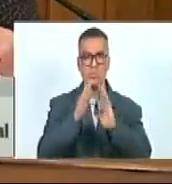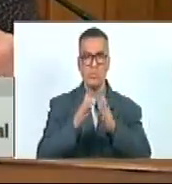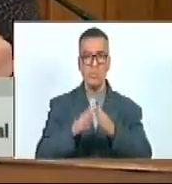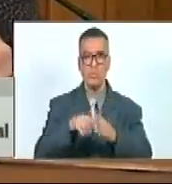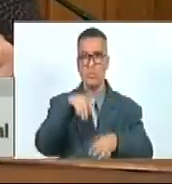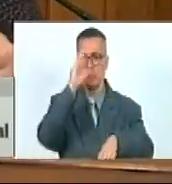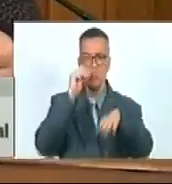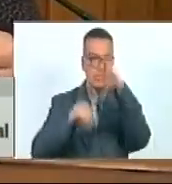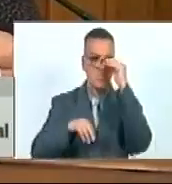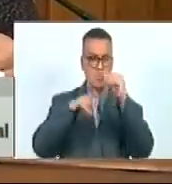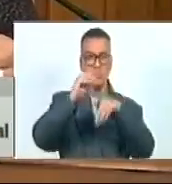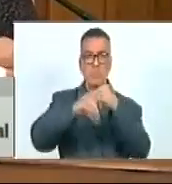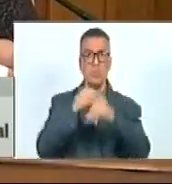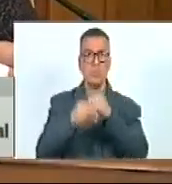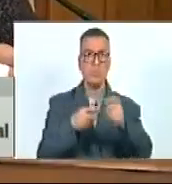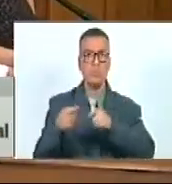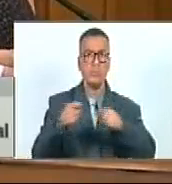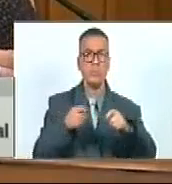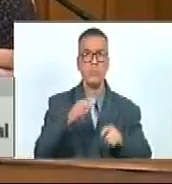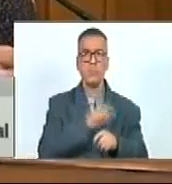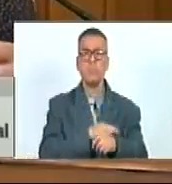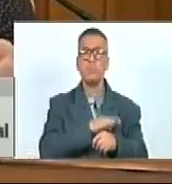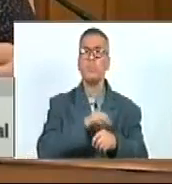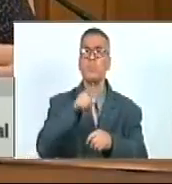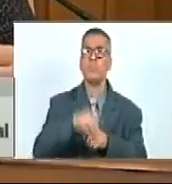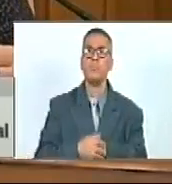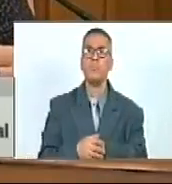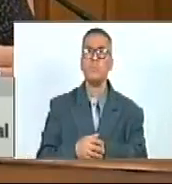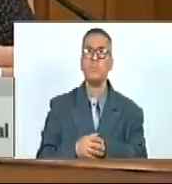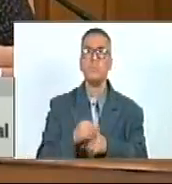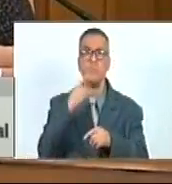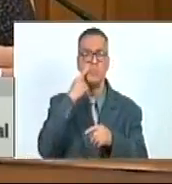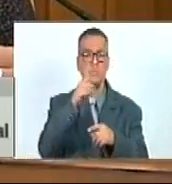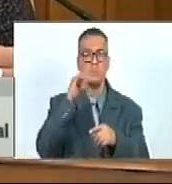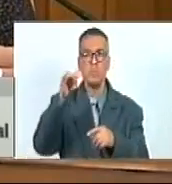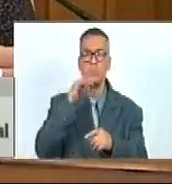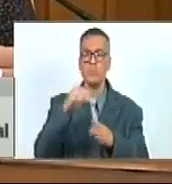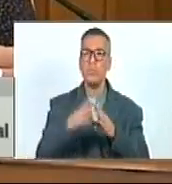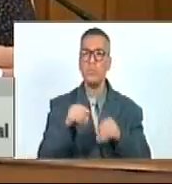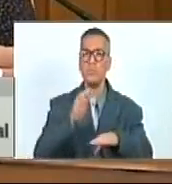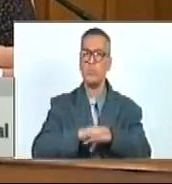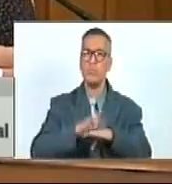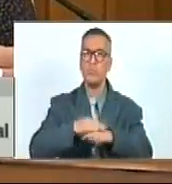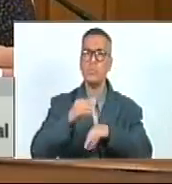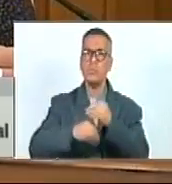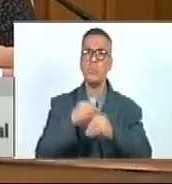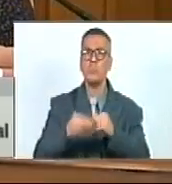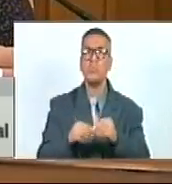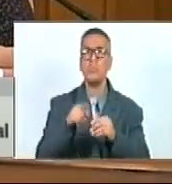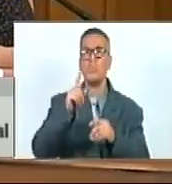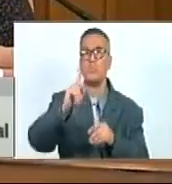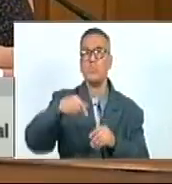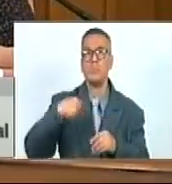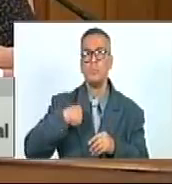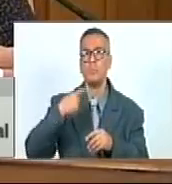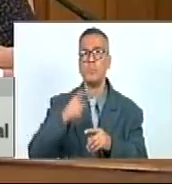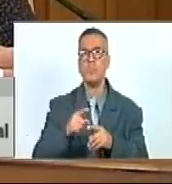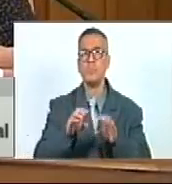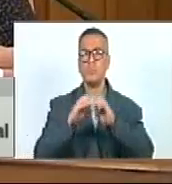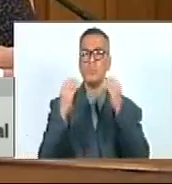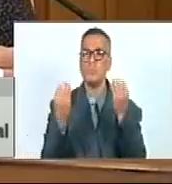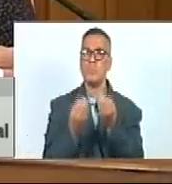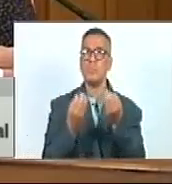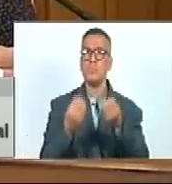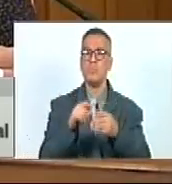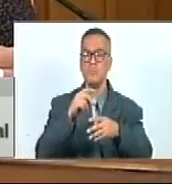integralmente en materia de Contraloría Social y multiplicar los saberes de su comunidad, así como en la organización